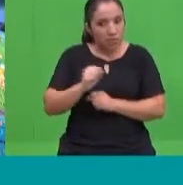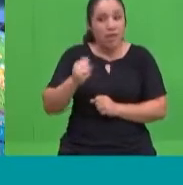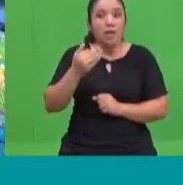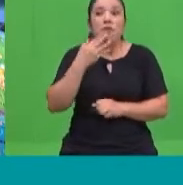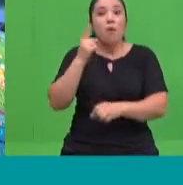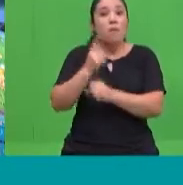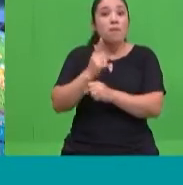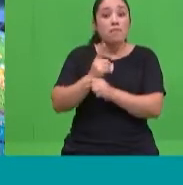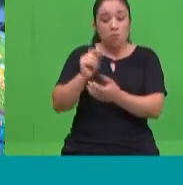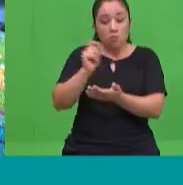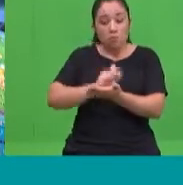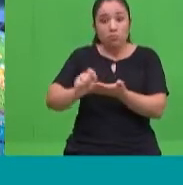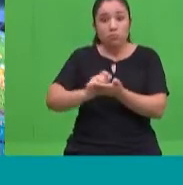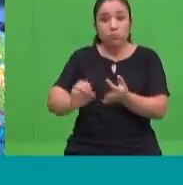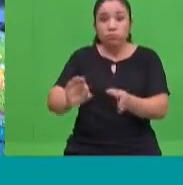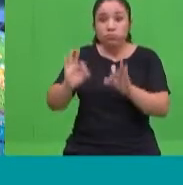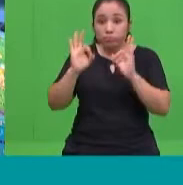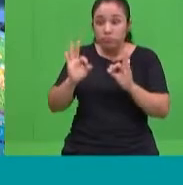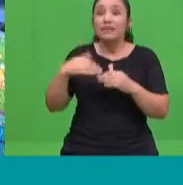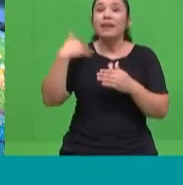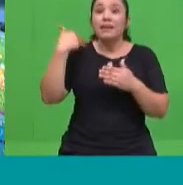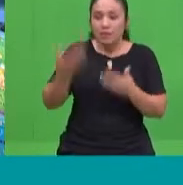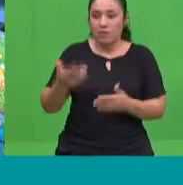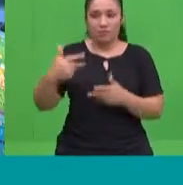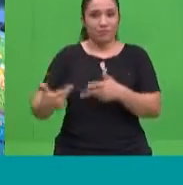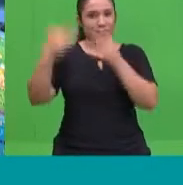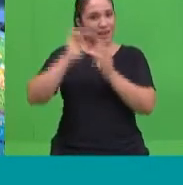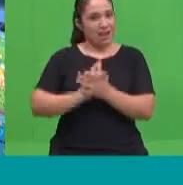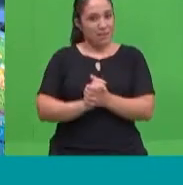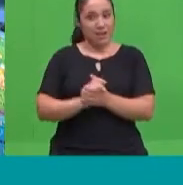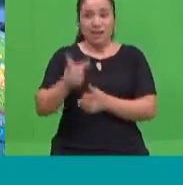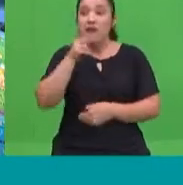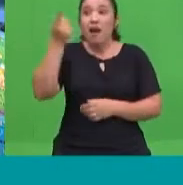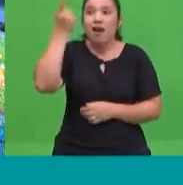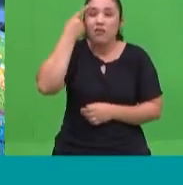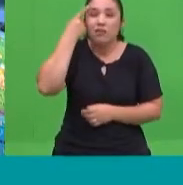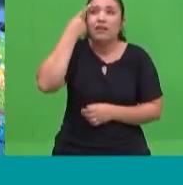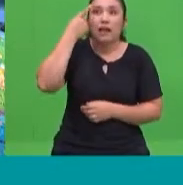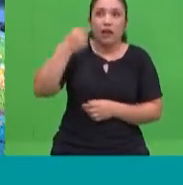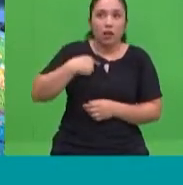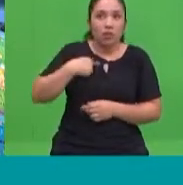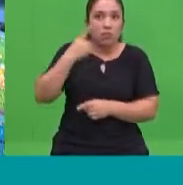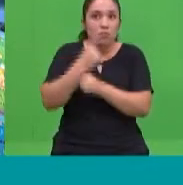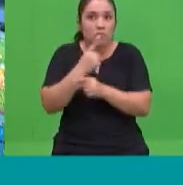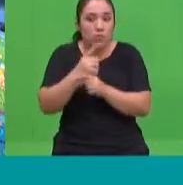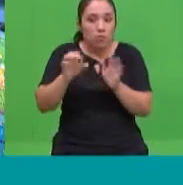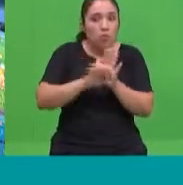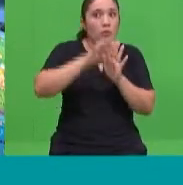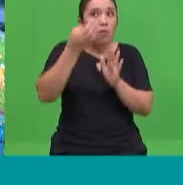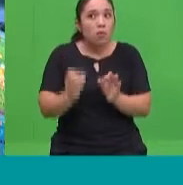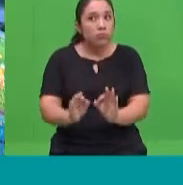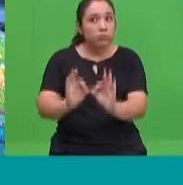poniendo las reglas para poder que ese niño sea consciente de que tiene que cumplir con sus tareas escolares,